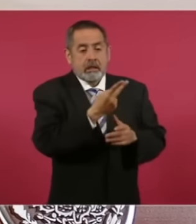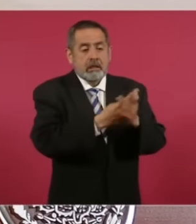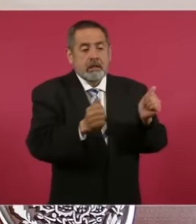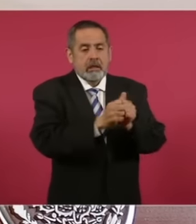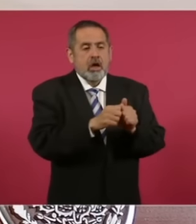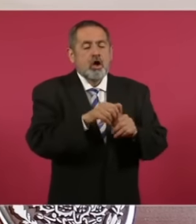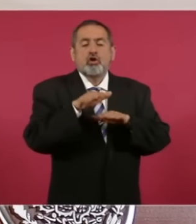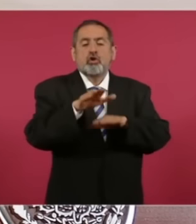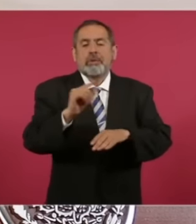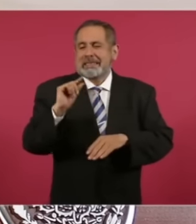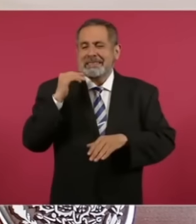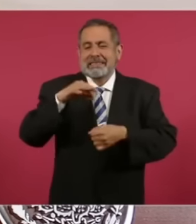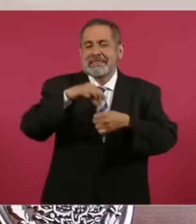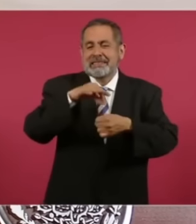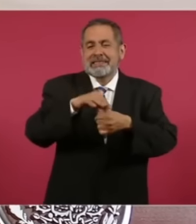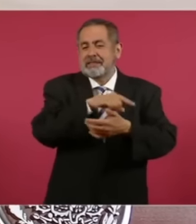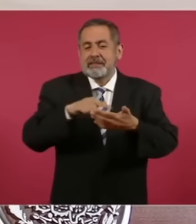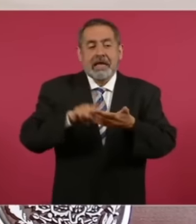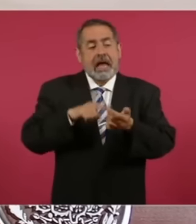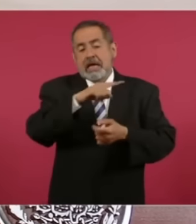elección En Coahuila